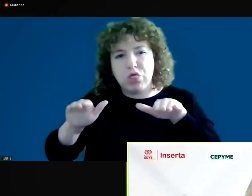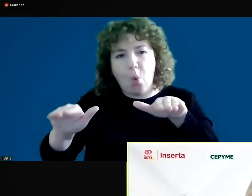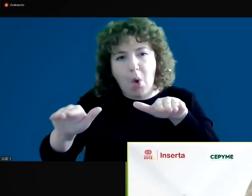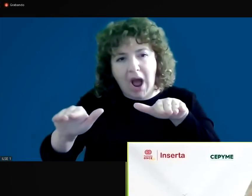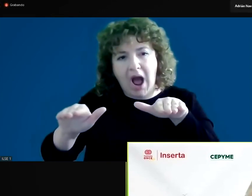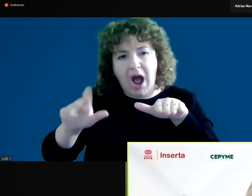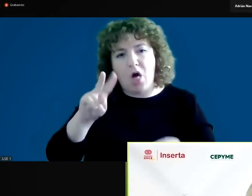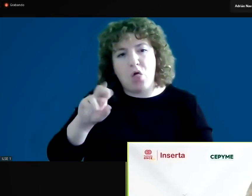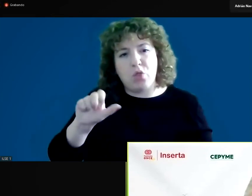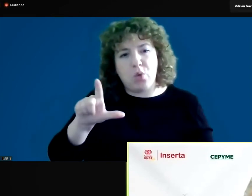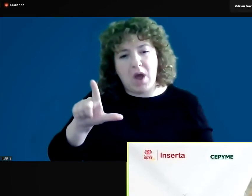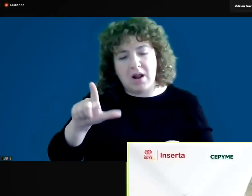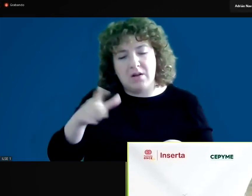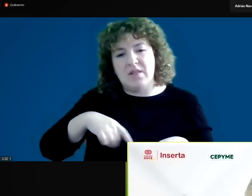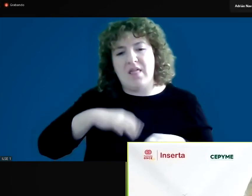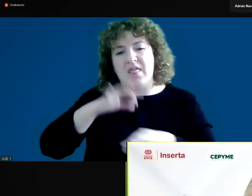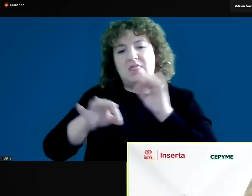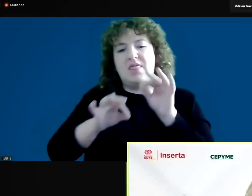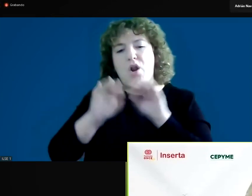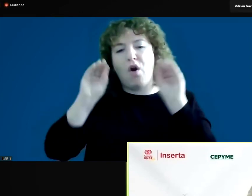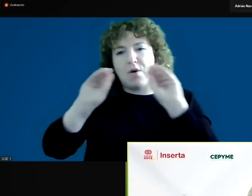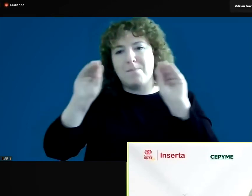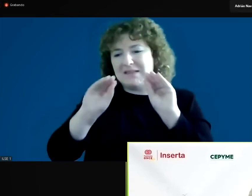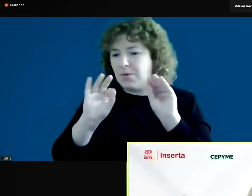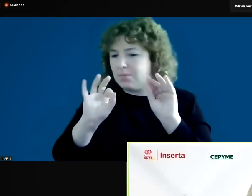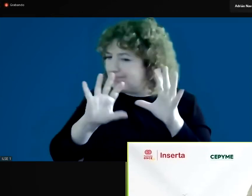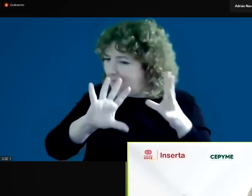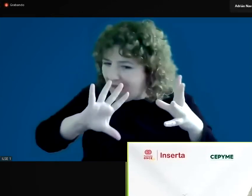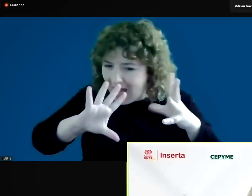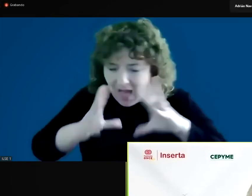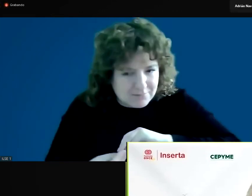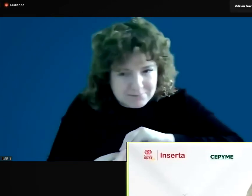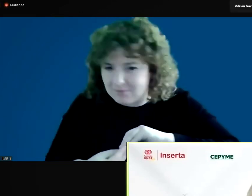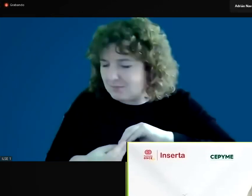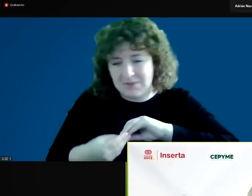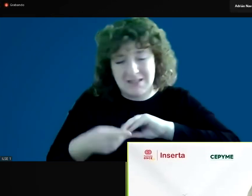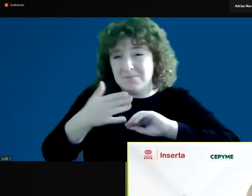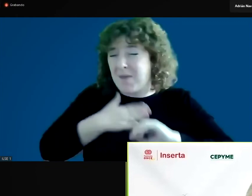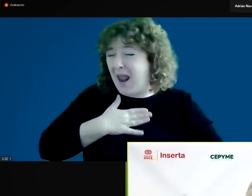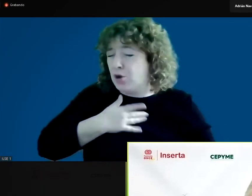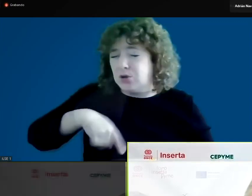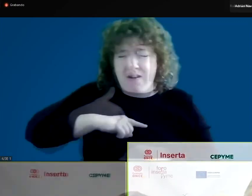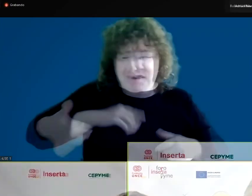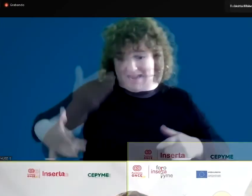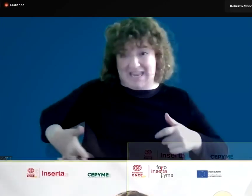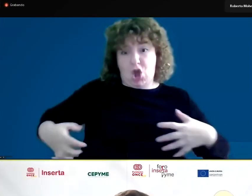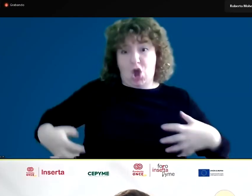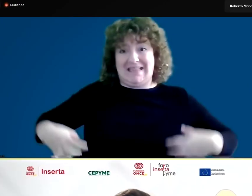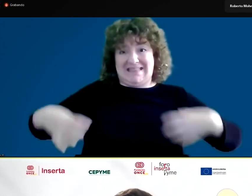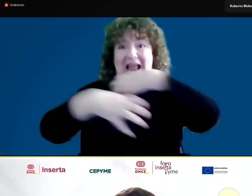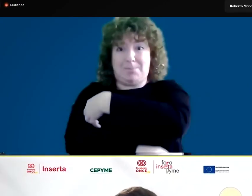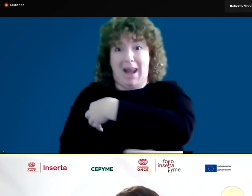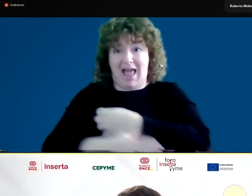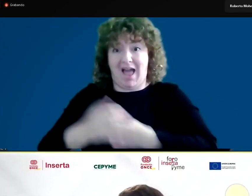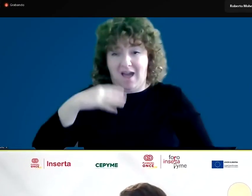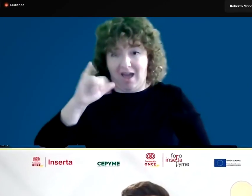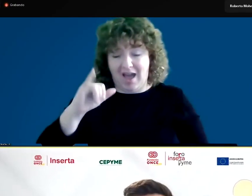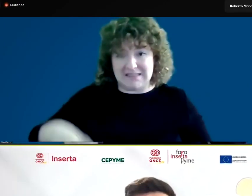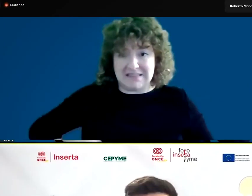discapacidad, fomentando ciclos formativos ad hoc, para nosotros es fundamental y para nosotros es capital. Y una vez